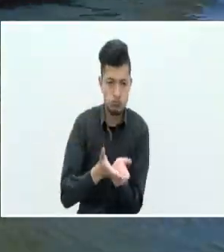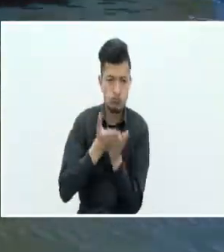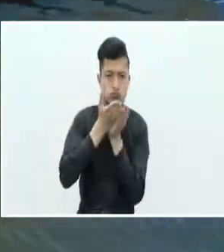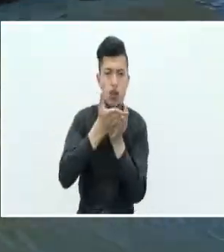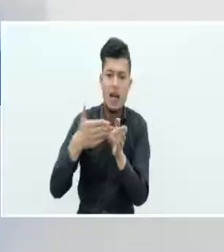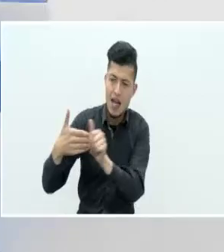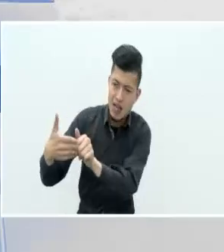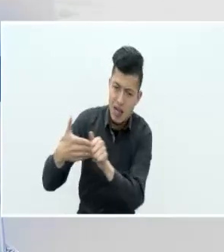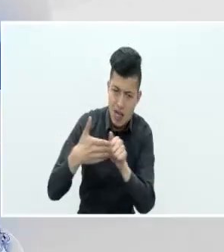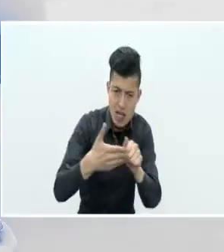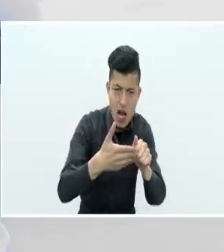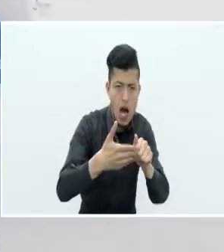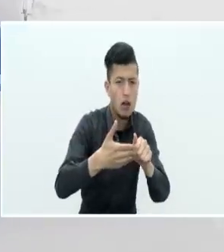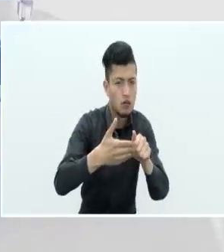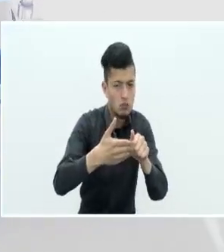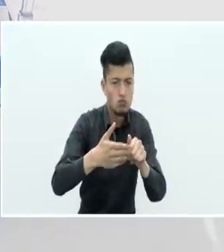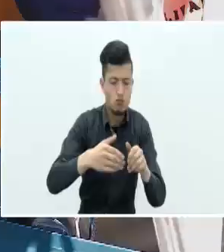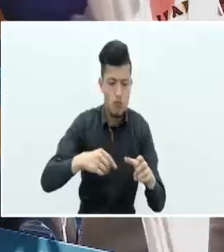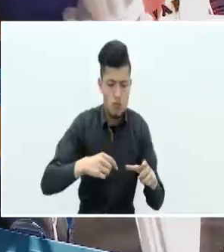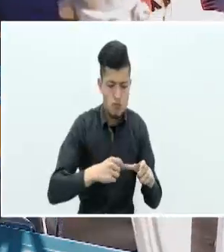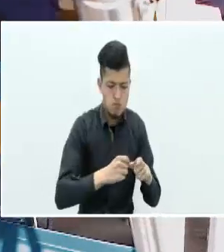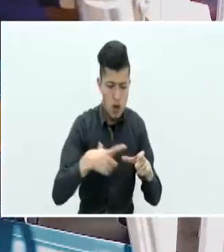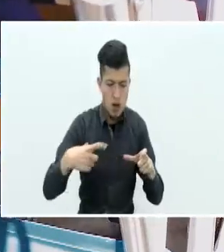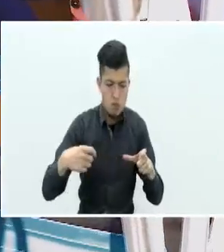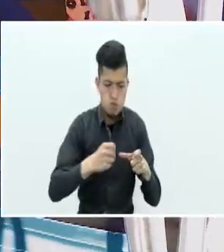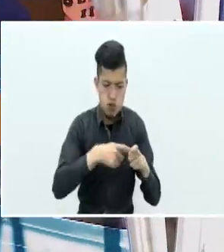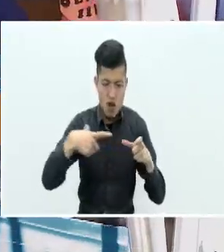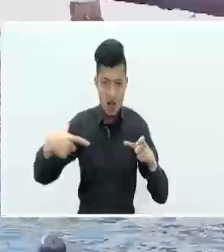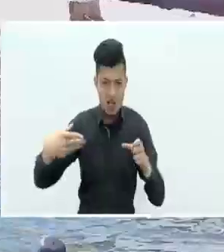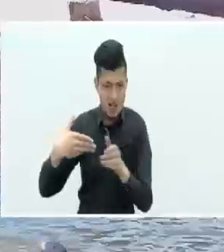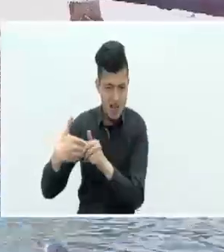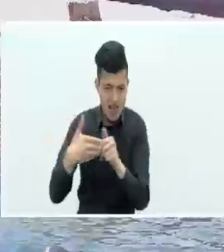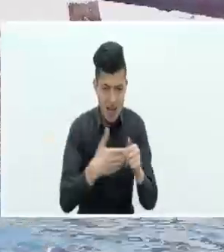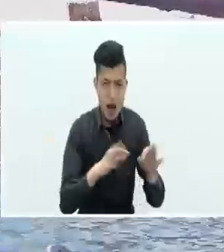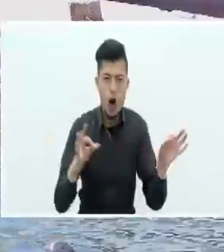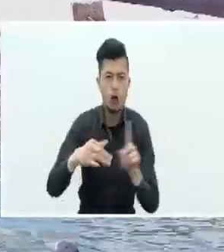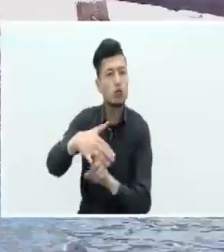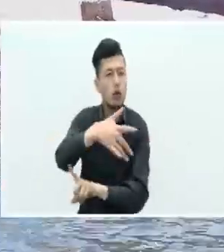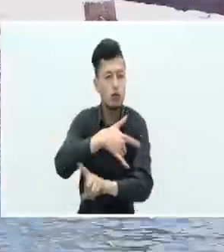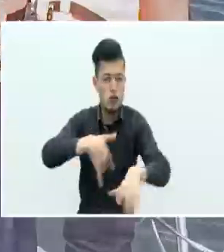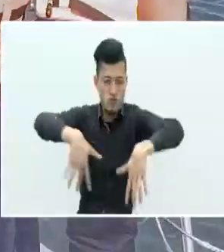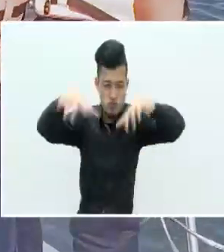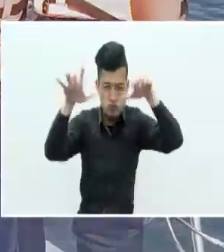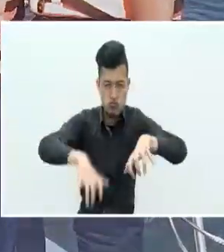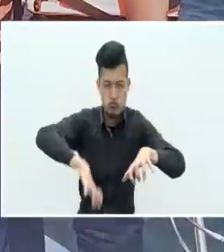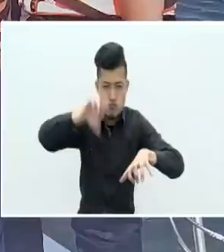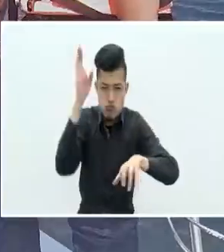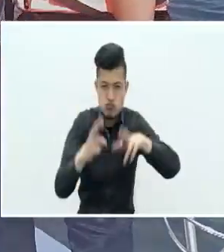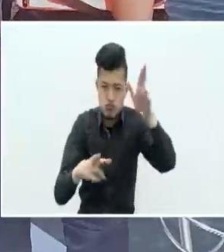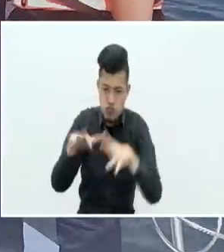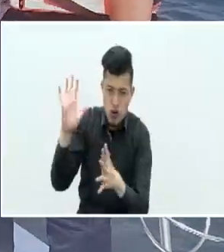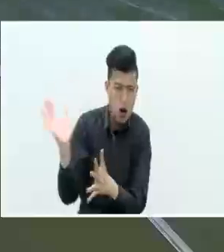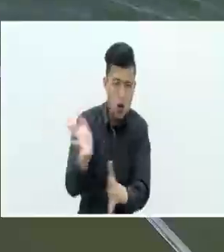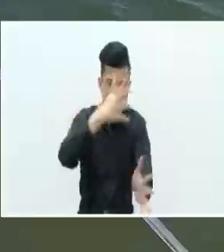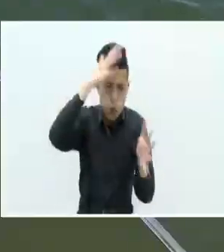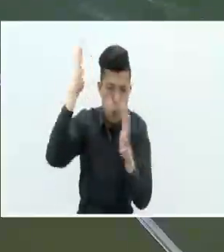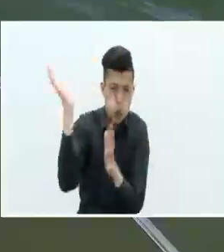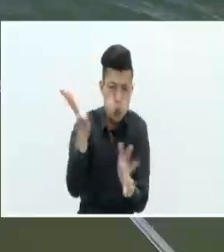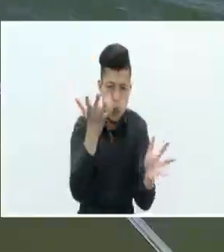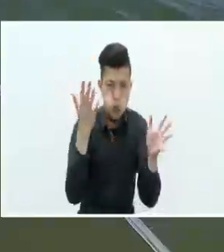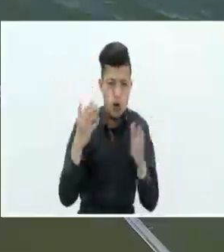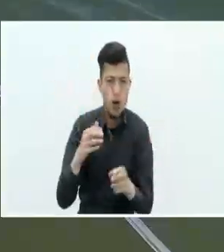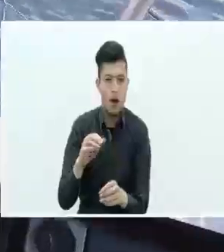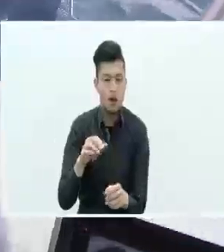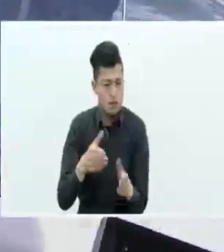guiar un buque con radar y experimentar situaciones extremas como tormentas, efectos de viento, colisiones entre barcos